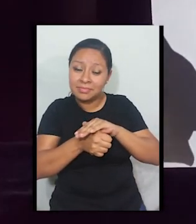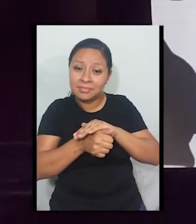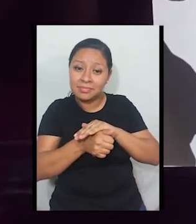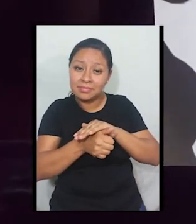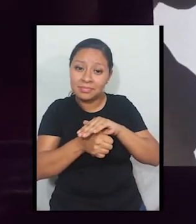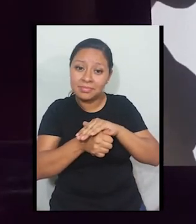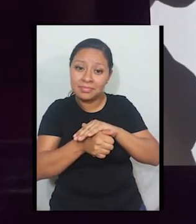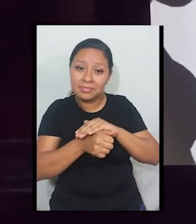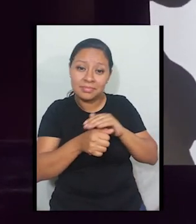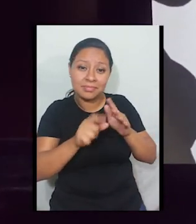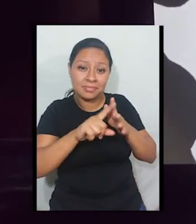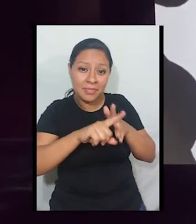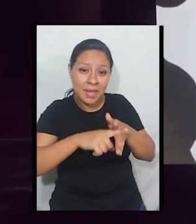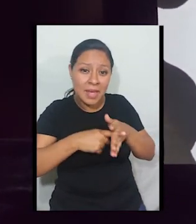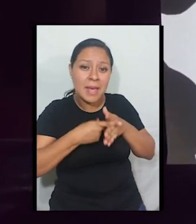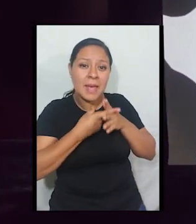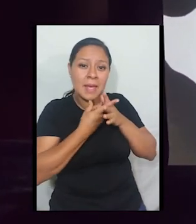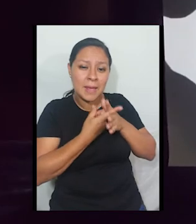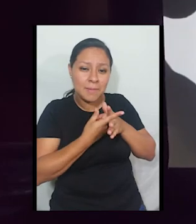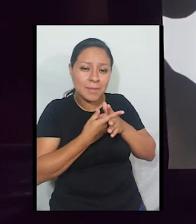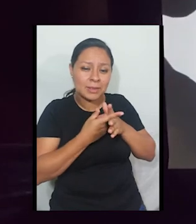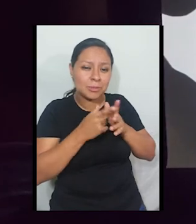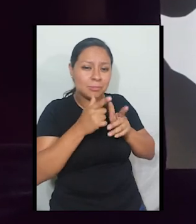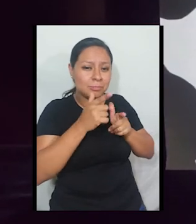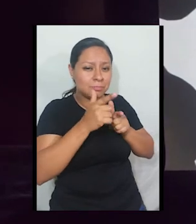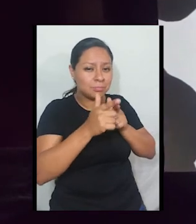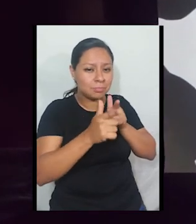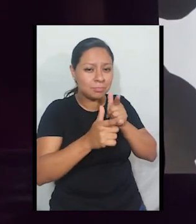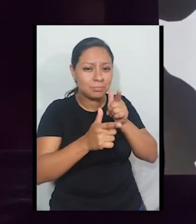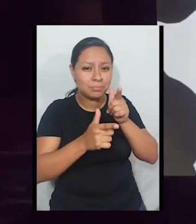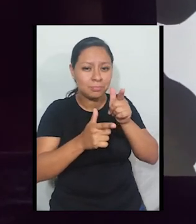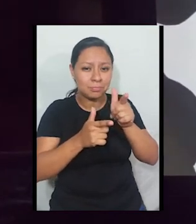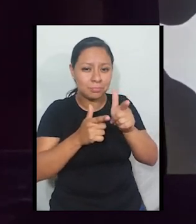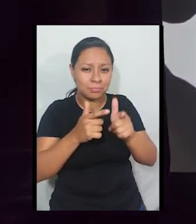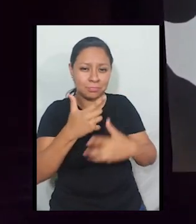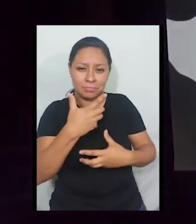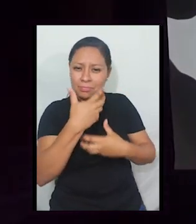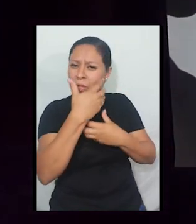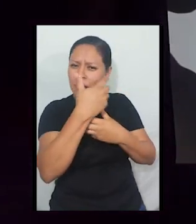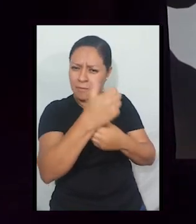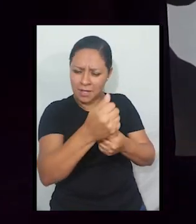la tortuga comenzó la carrera a paso lento pero seguro